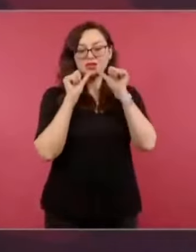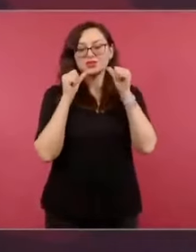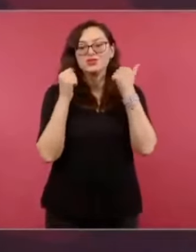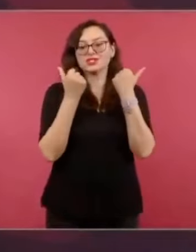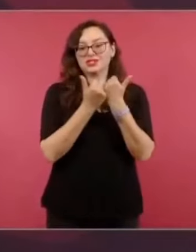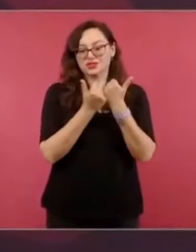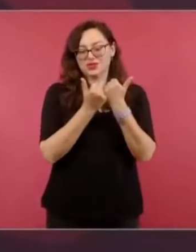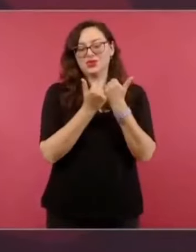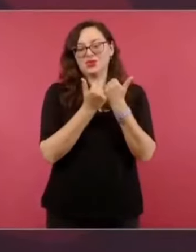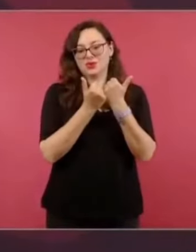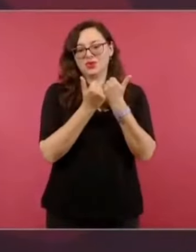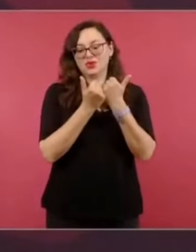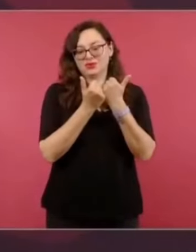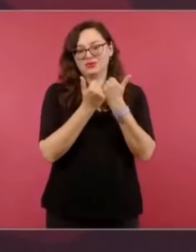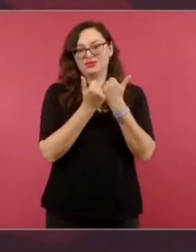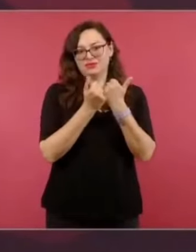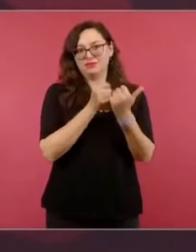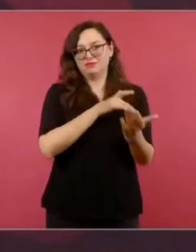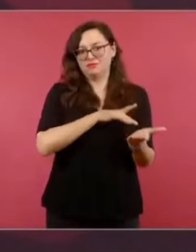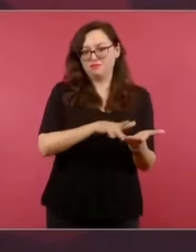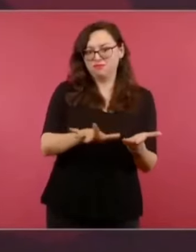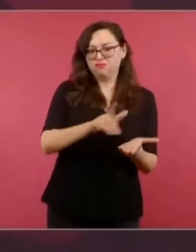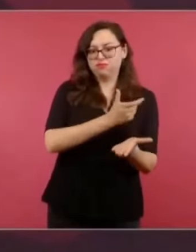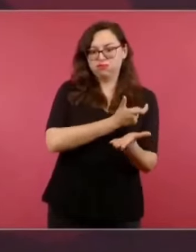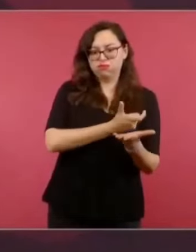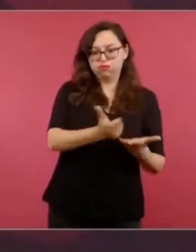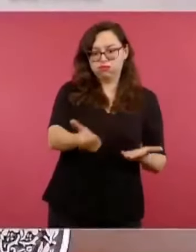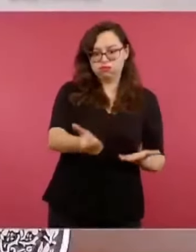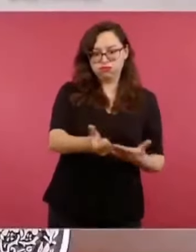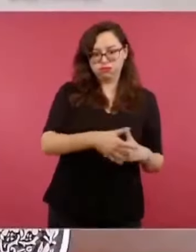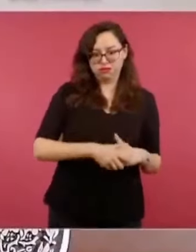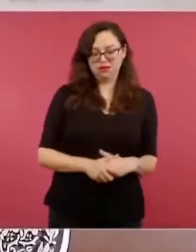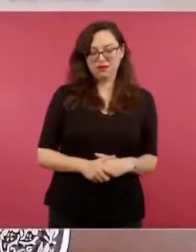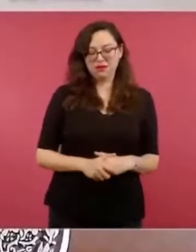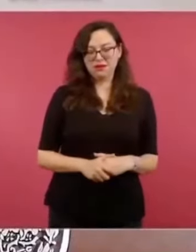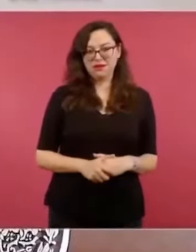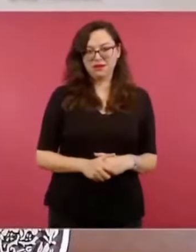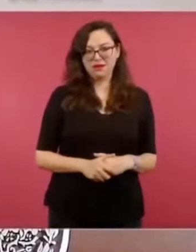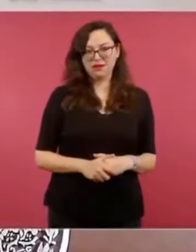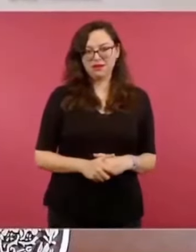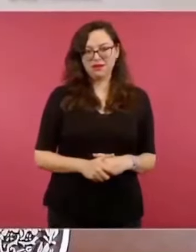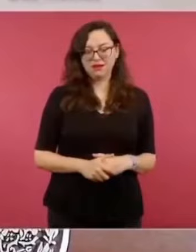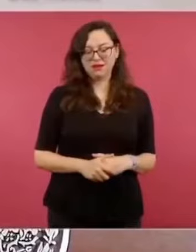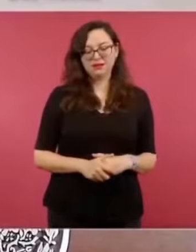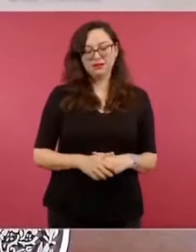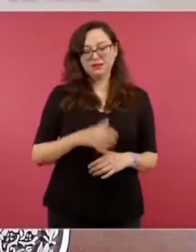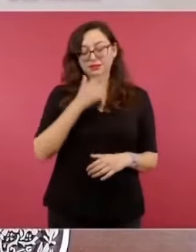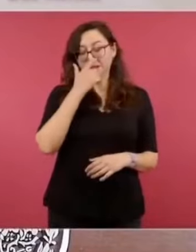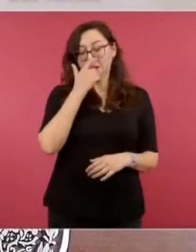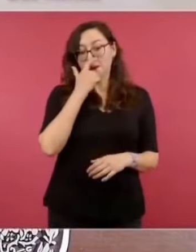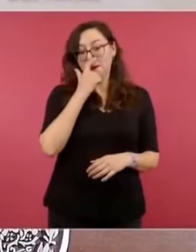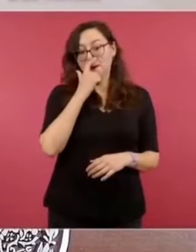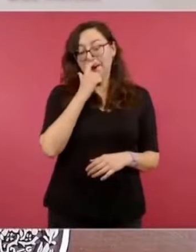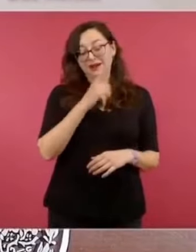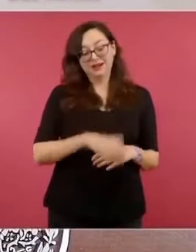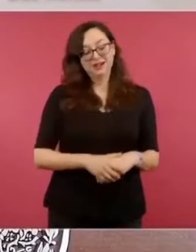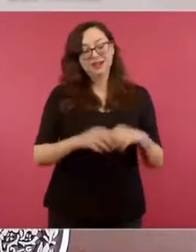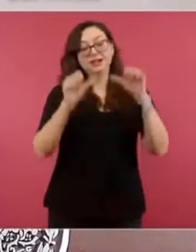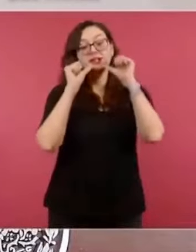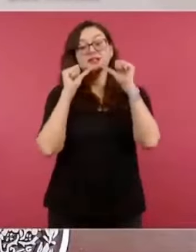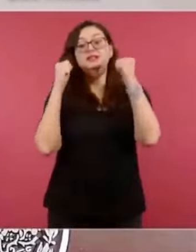sea increíble, se llama